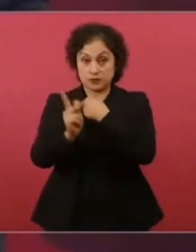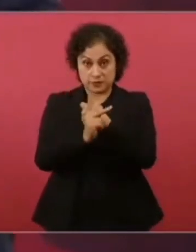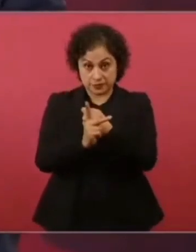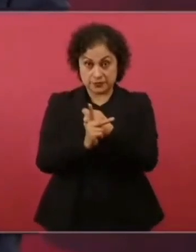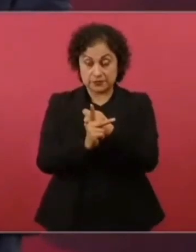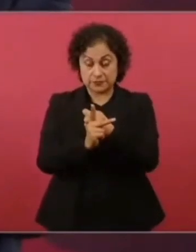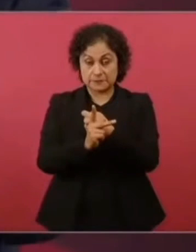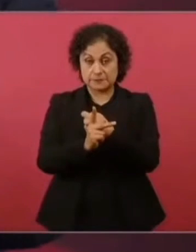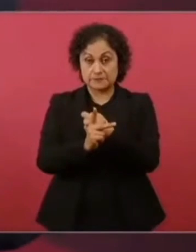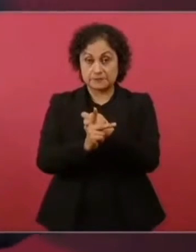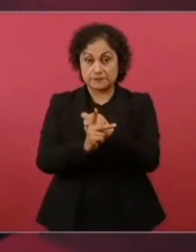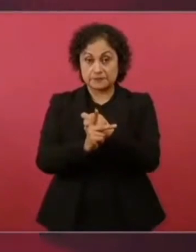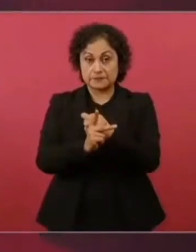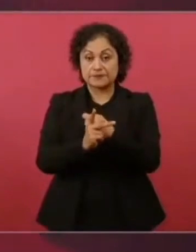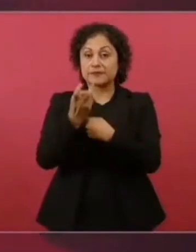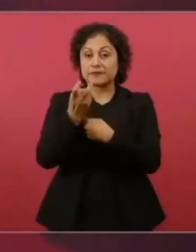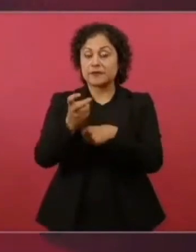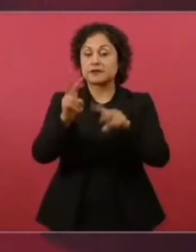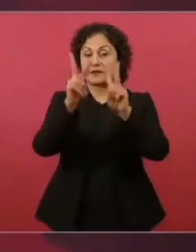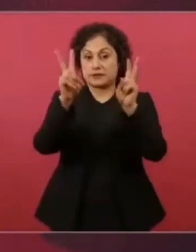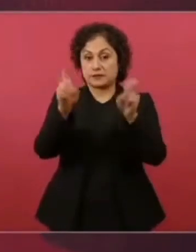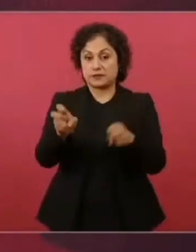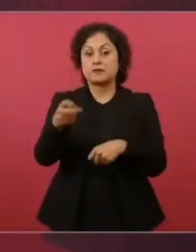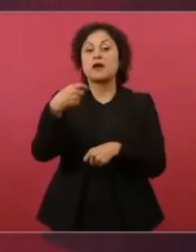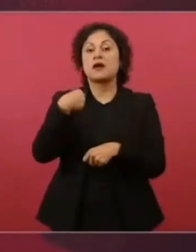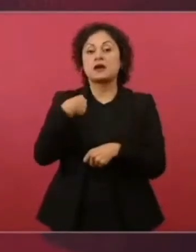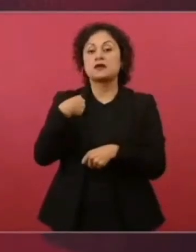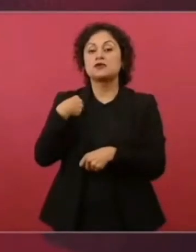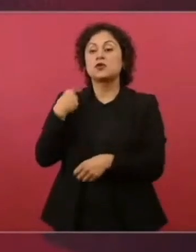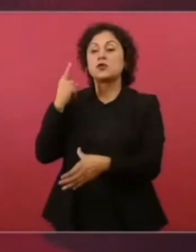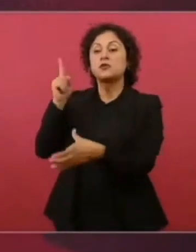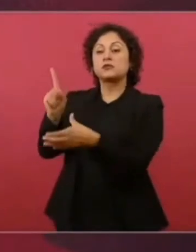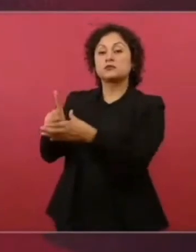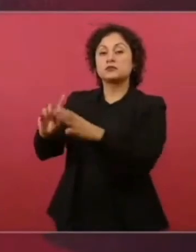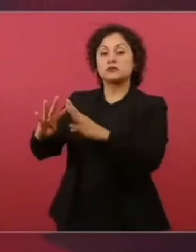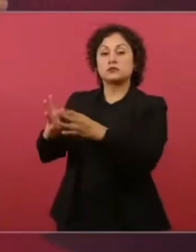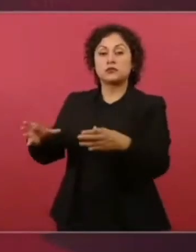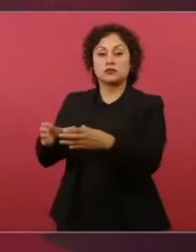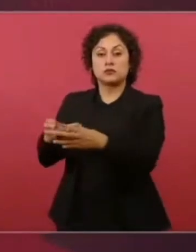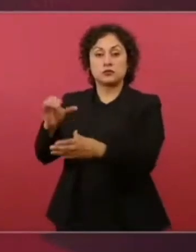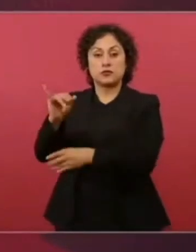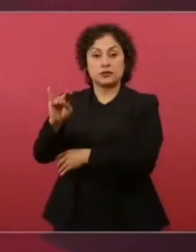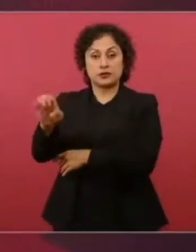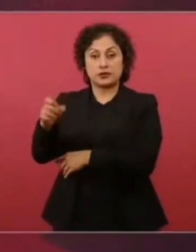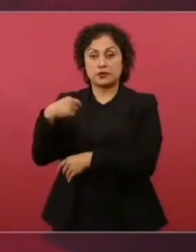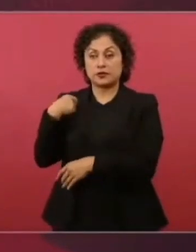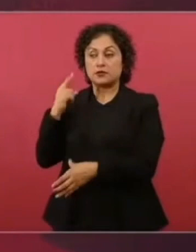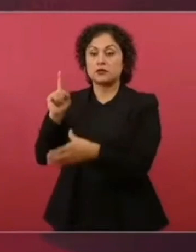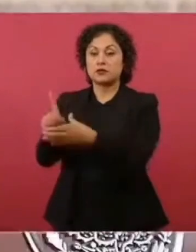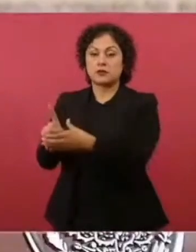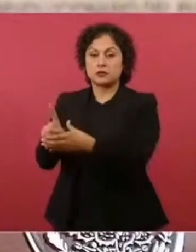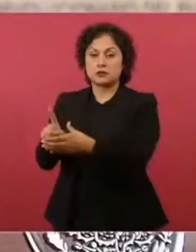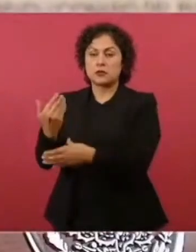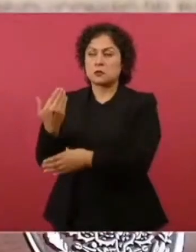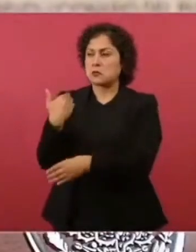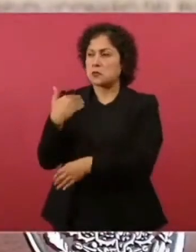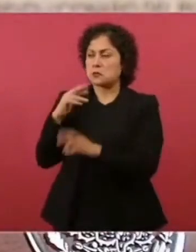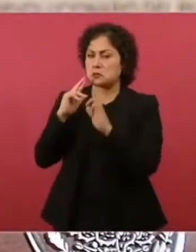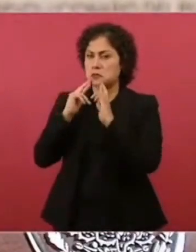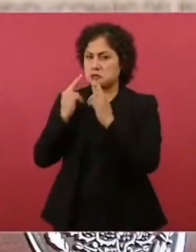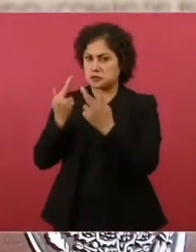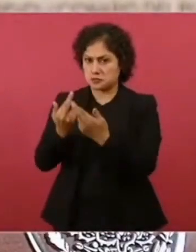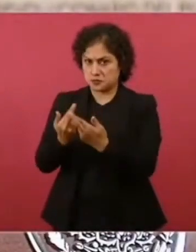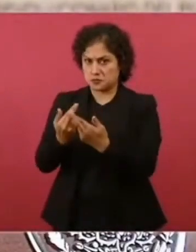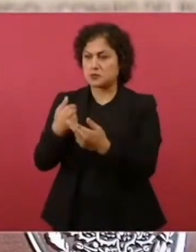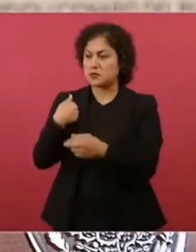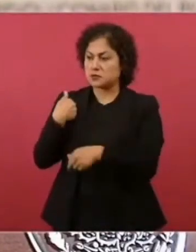le traté al Consejo del INE. Hace poco nos reunimos y